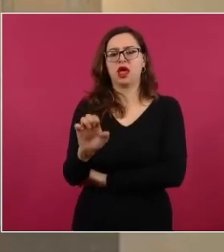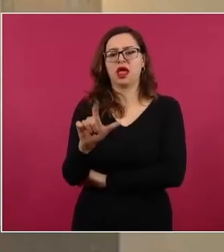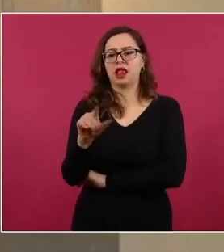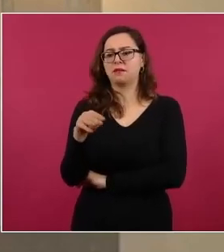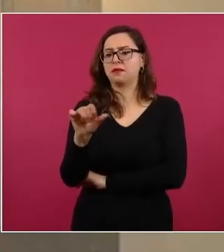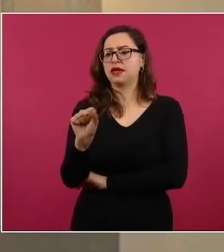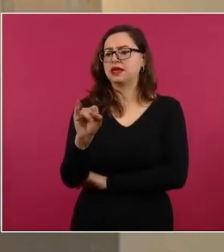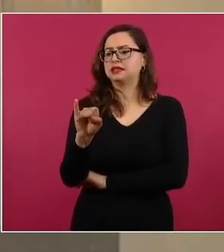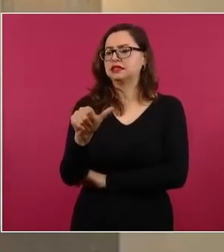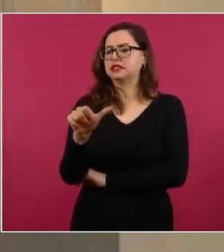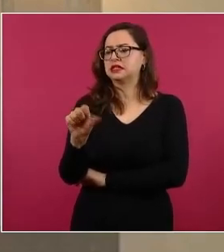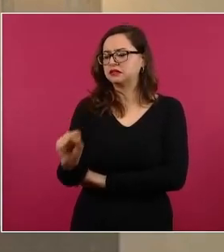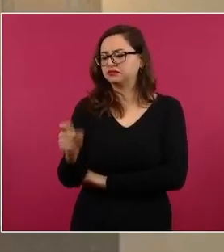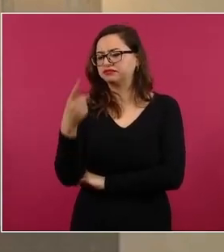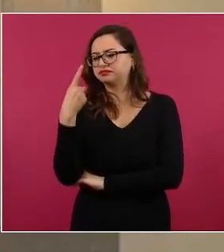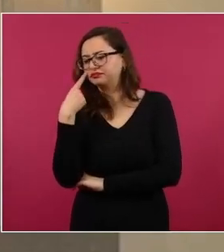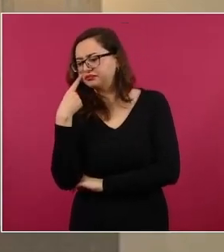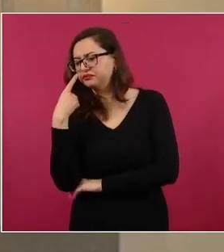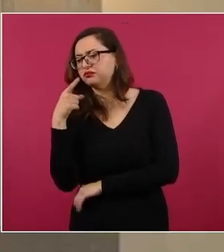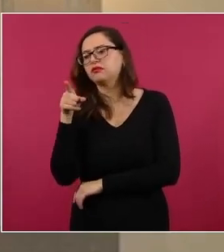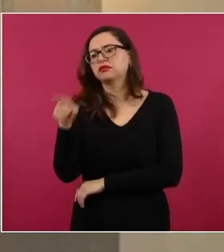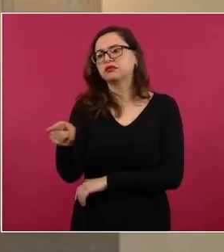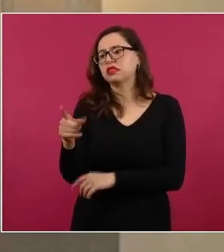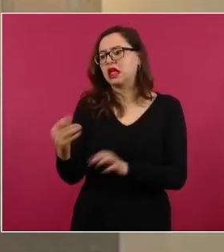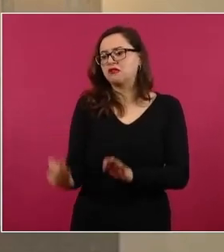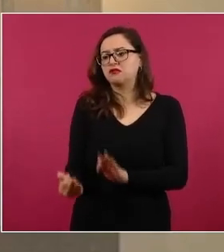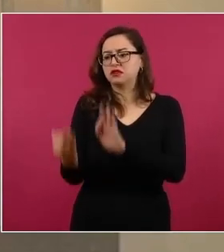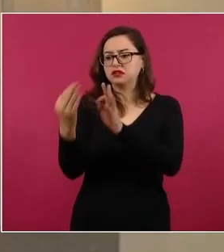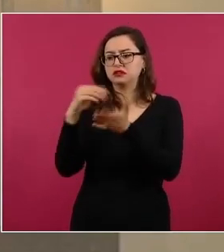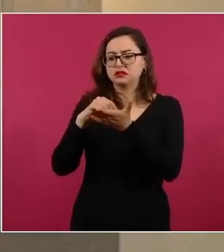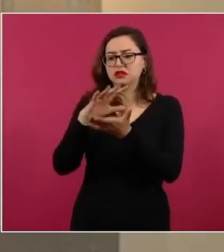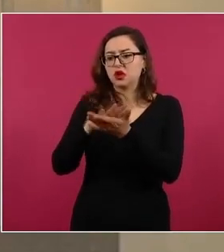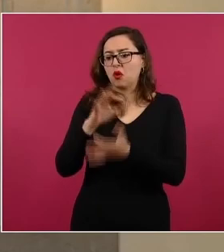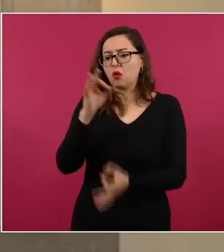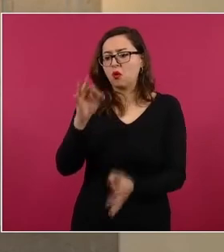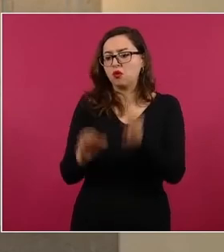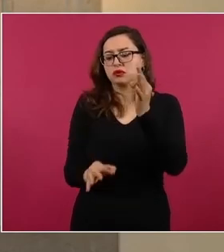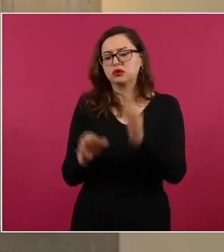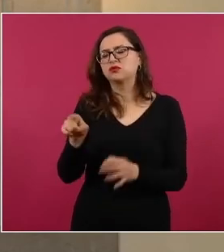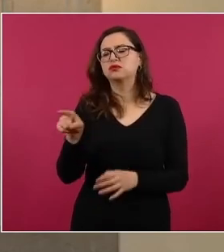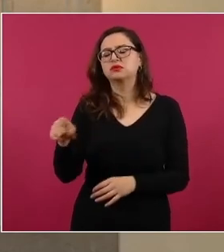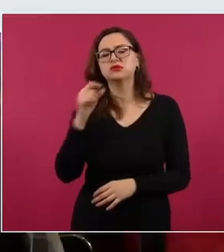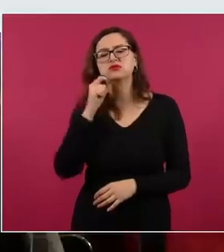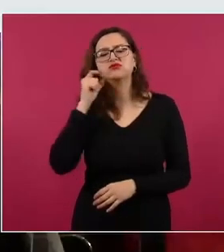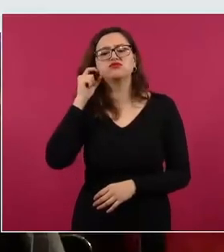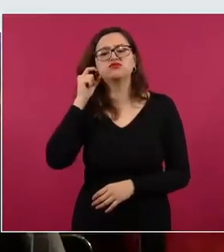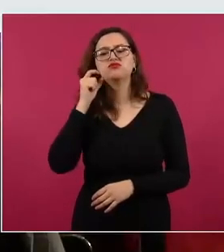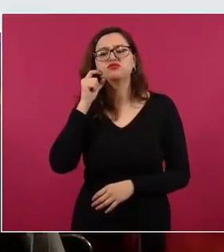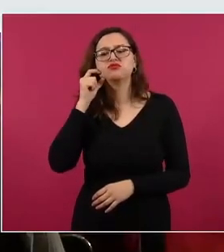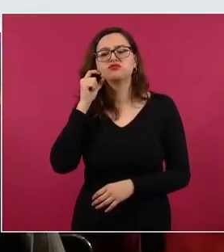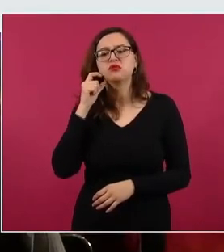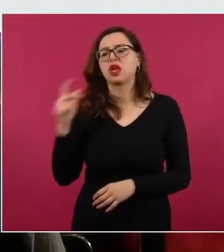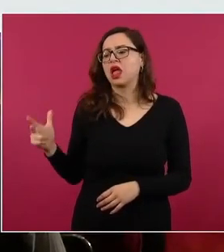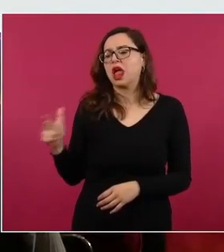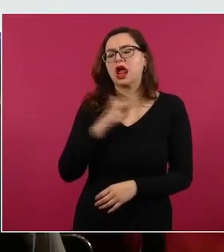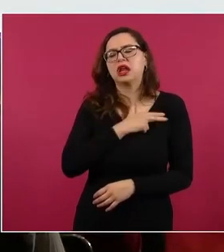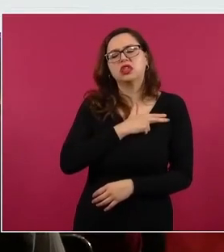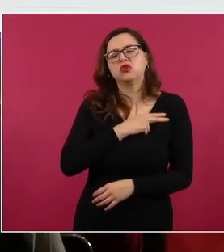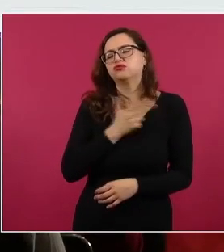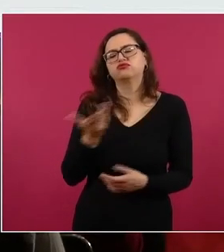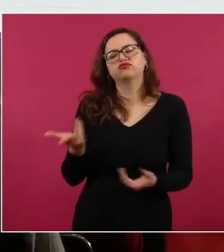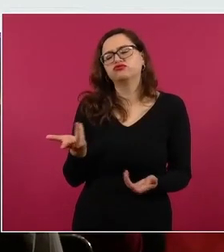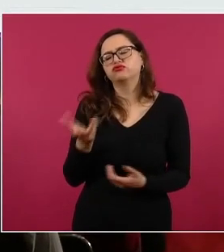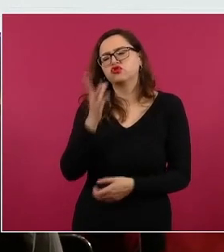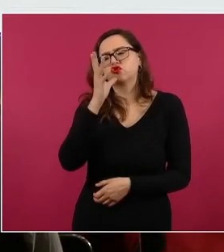que no estaba en condiciones para enfrentar una audiencia por una lesión en la mandíbula, cuando realmente estaba estable y podría